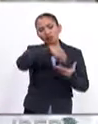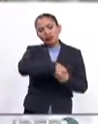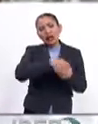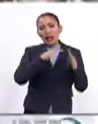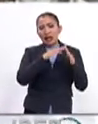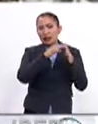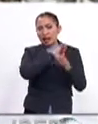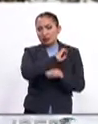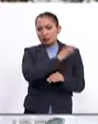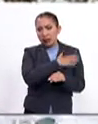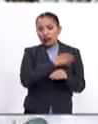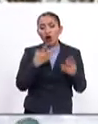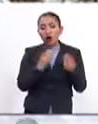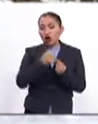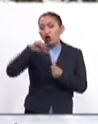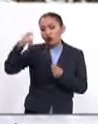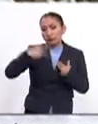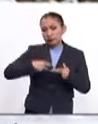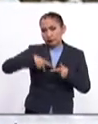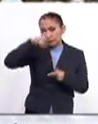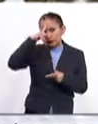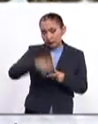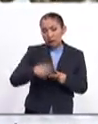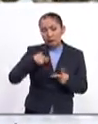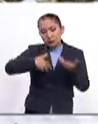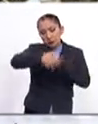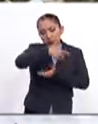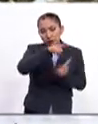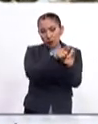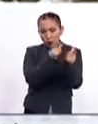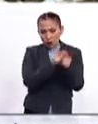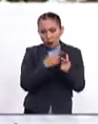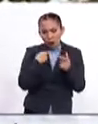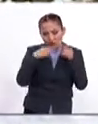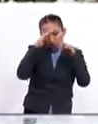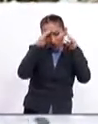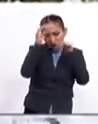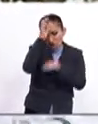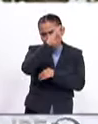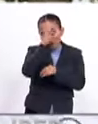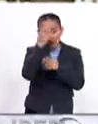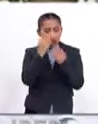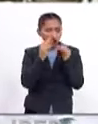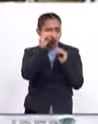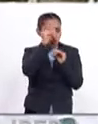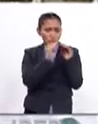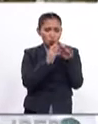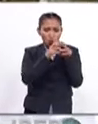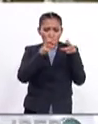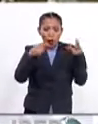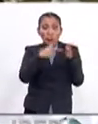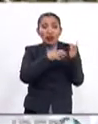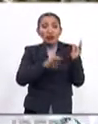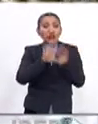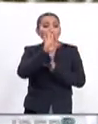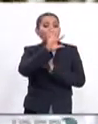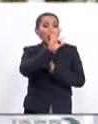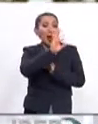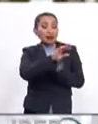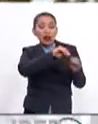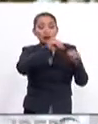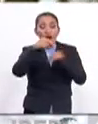a la Casa España. Y junto con otros mexicanos, los integrantes de este círculo de pensadores creció a tal punto que en 1940